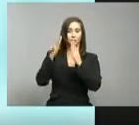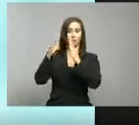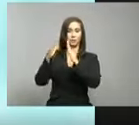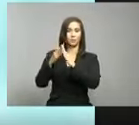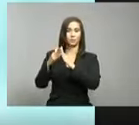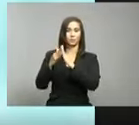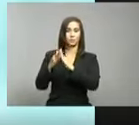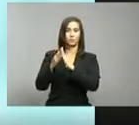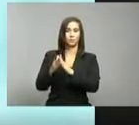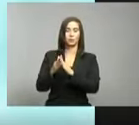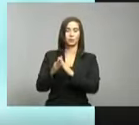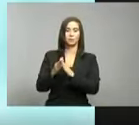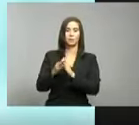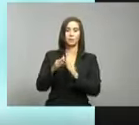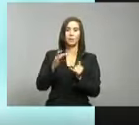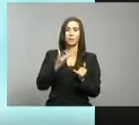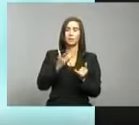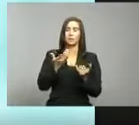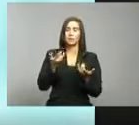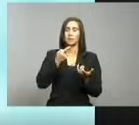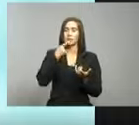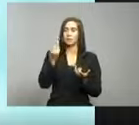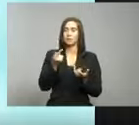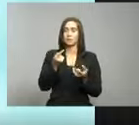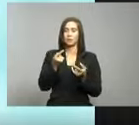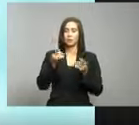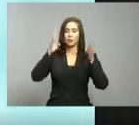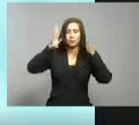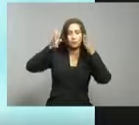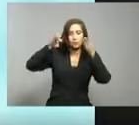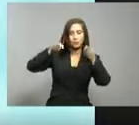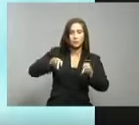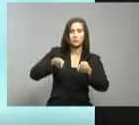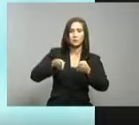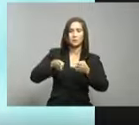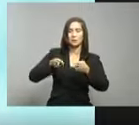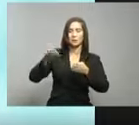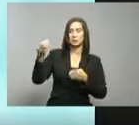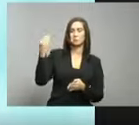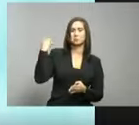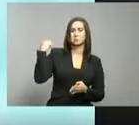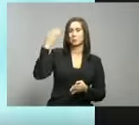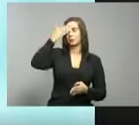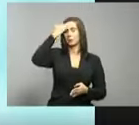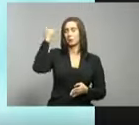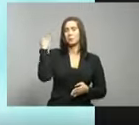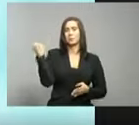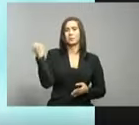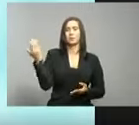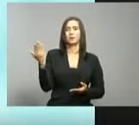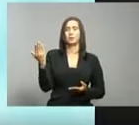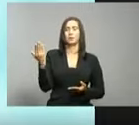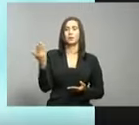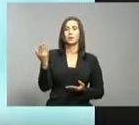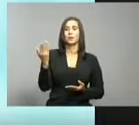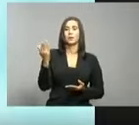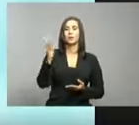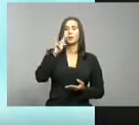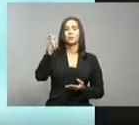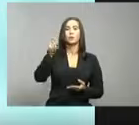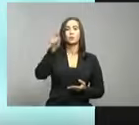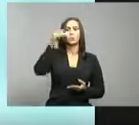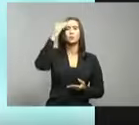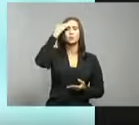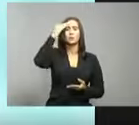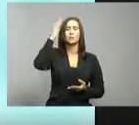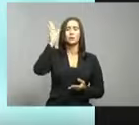sienten en realidad en la orfandad porque no han tenido el seguimiento que correspondería en su caso. Yo quisiera saber si usted conoce